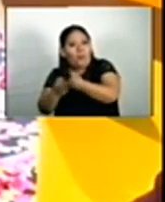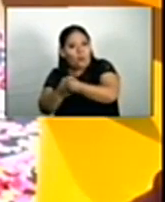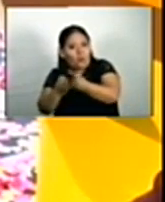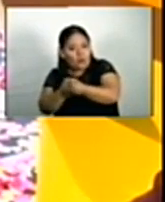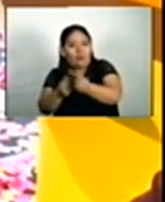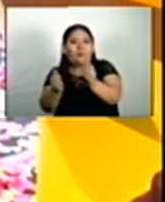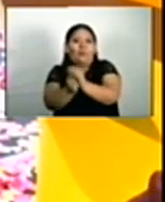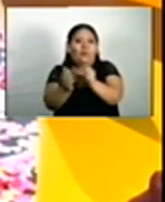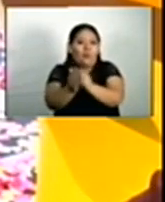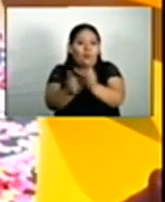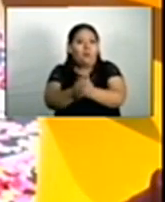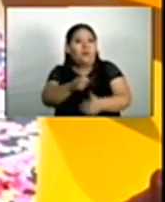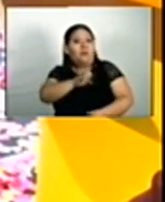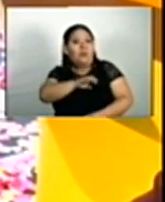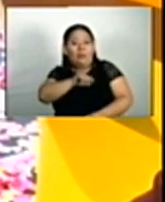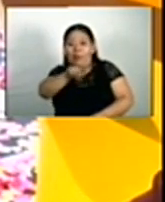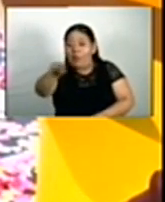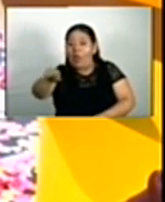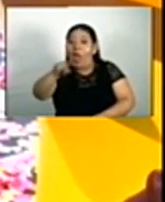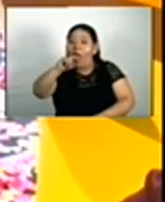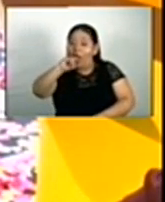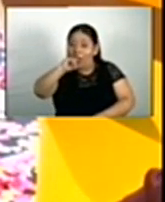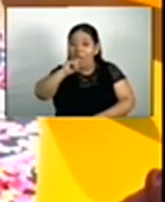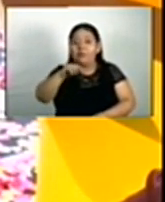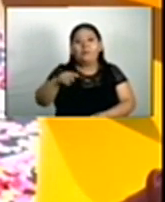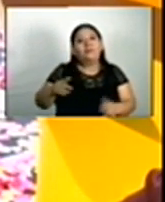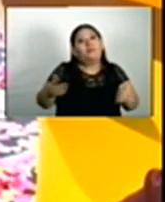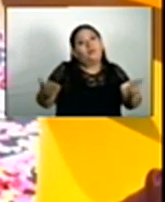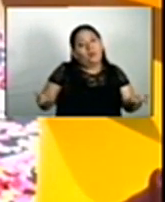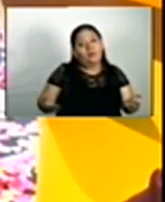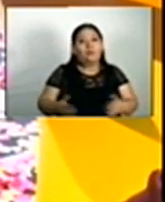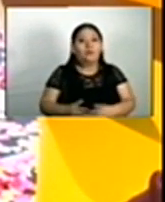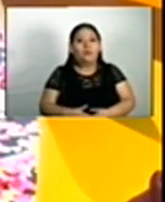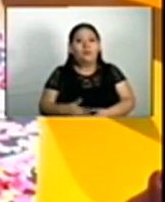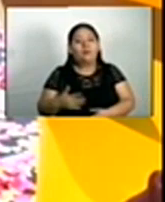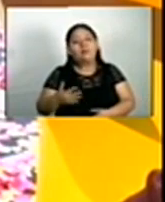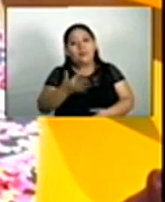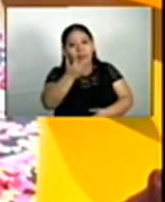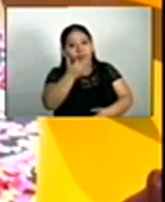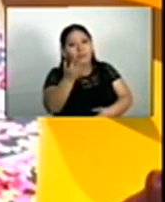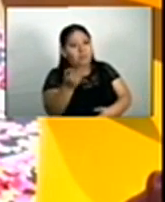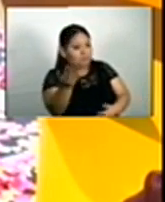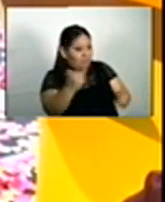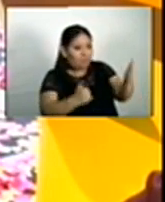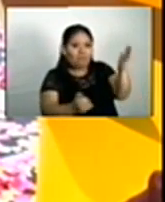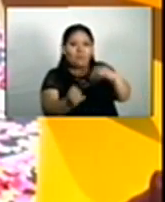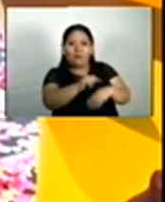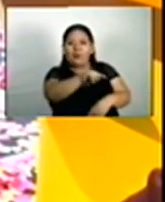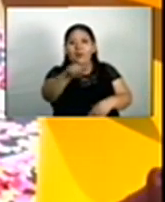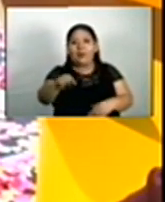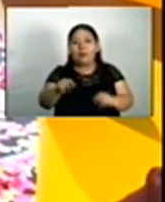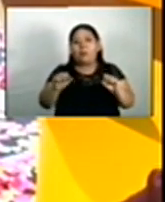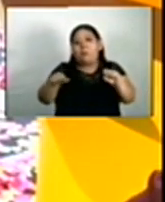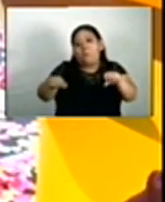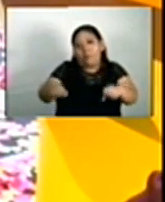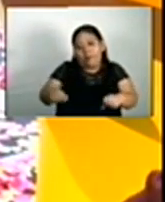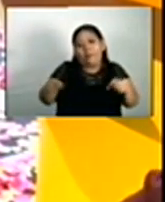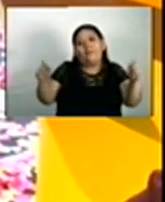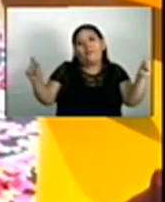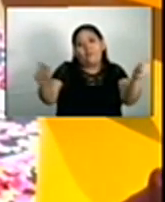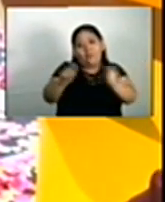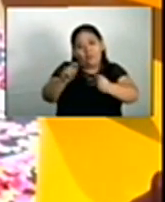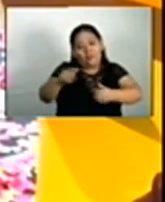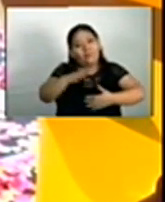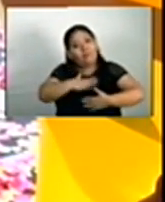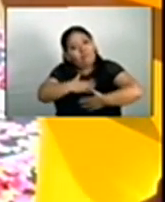problemas cardíacos de bajos recursos acá en El Salvador. Entonces queremos de verdad invitar a todos nuestros clientes a esta fiesta solidaria